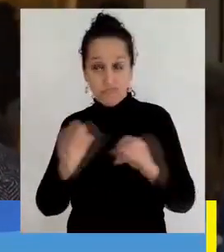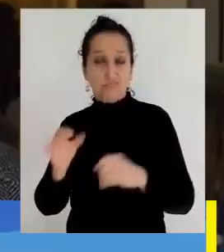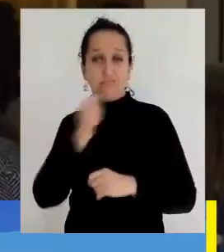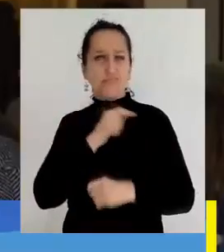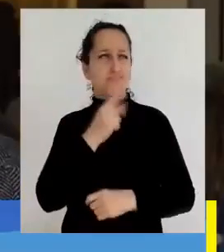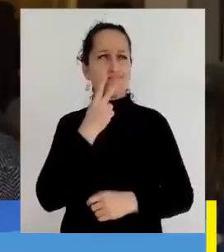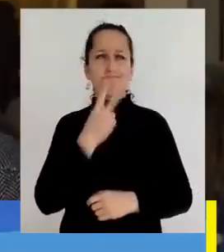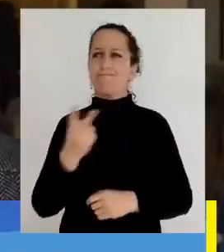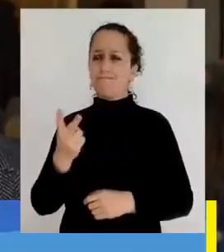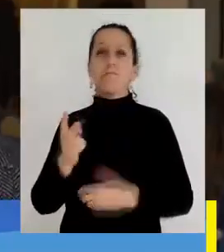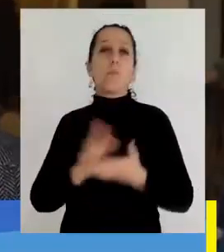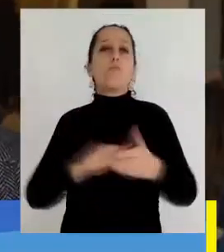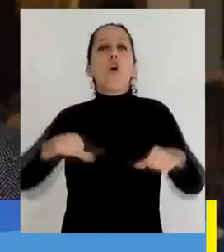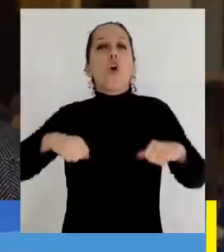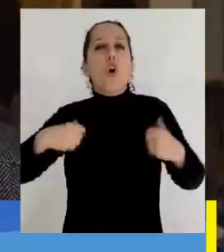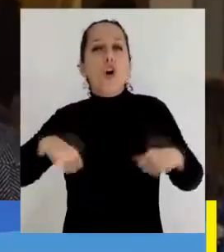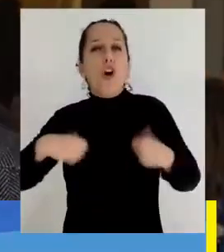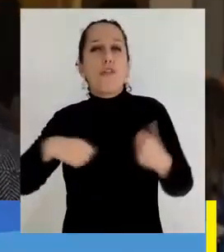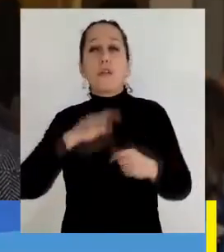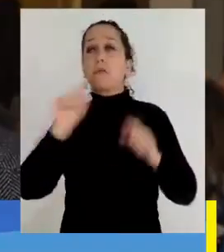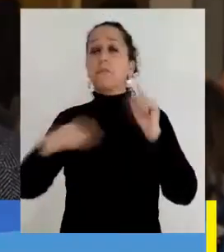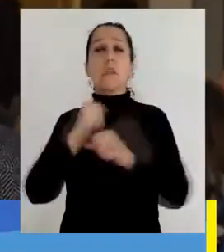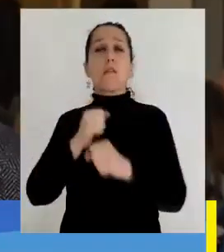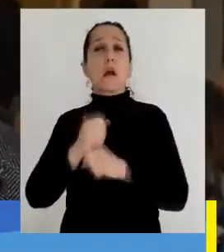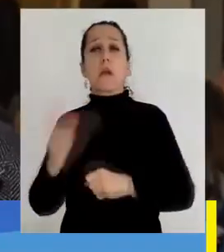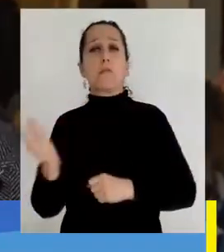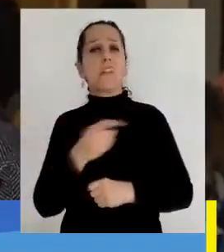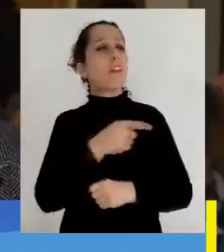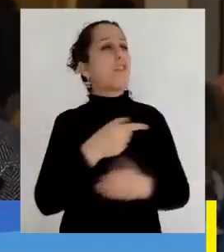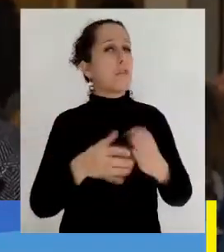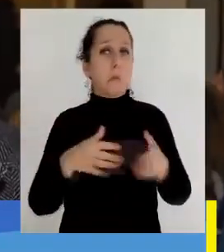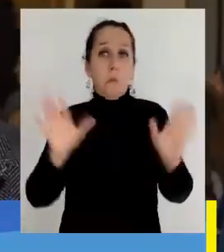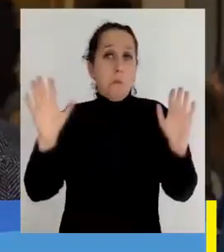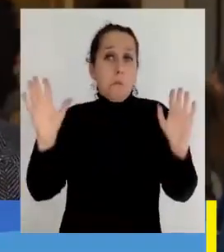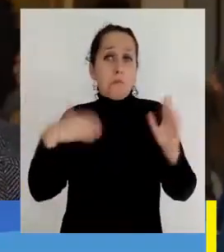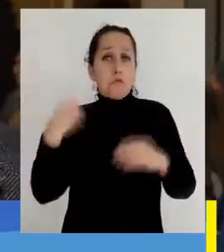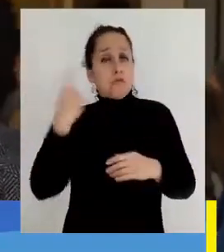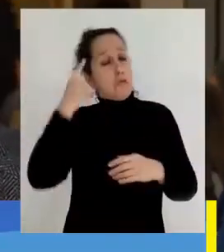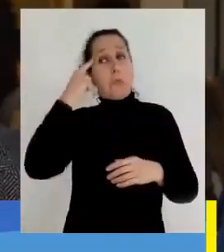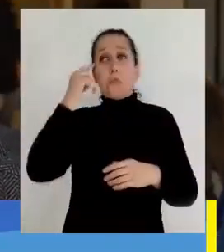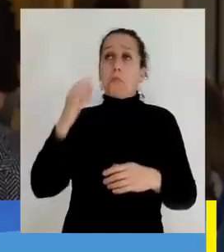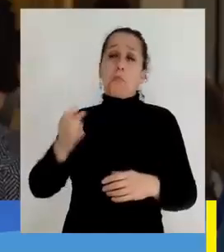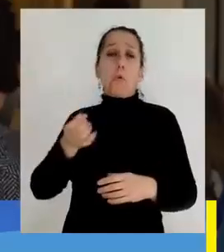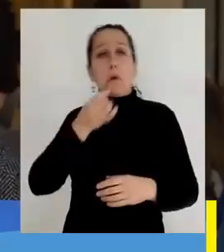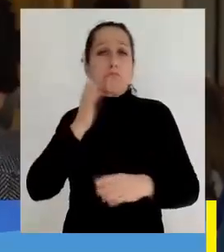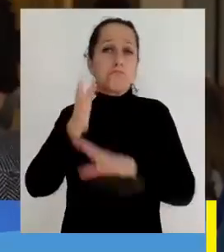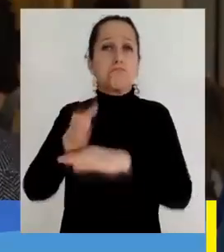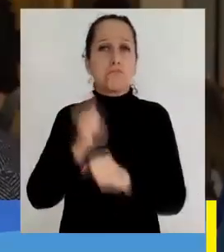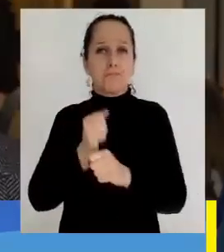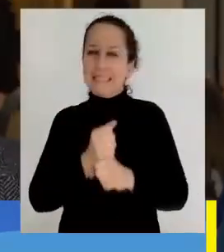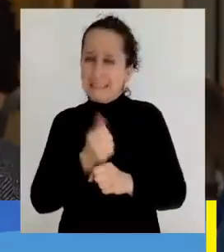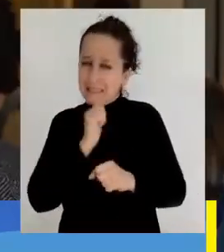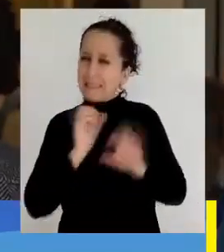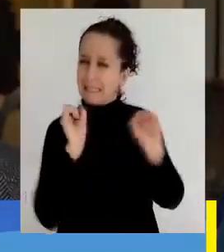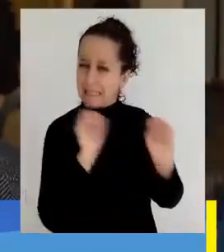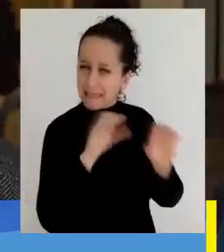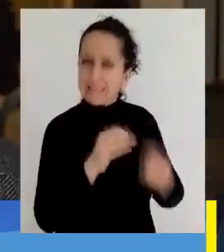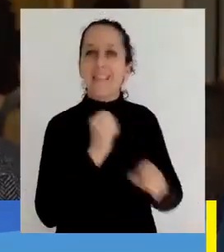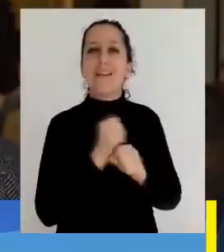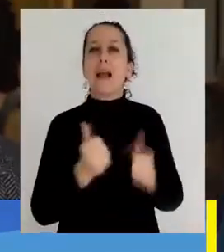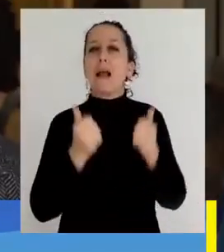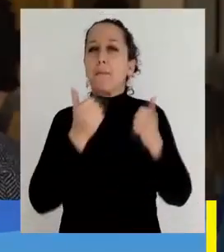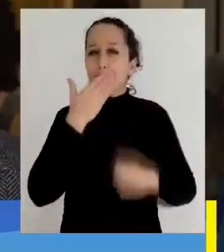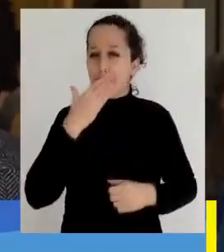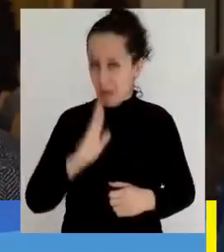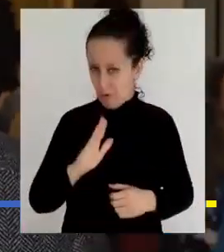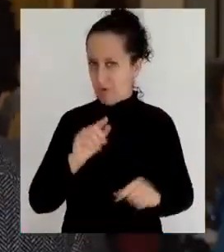vemos que en general las chicas y chicos que llegan a trabajar como meseros vienen desde la calle y entregar herramientas técnicas que ayuden a su trabajo